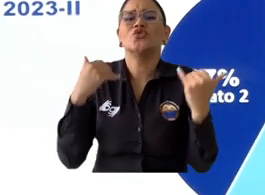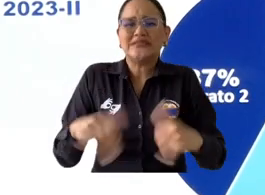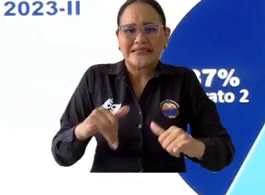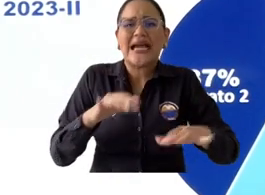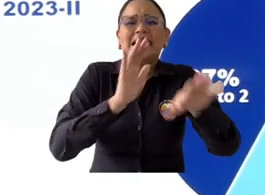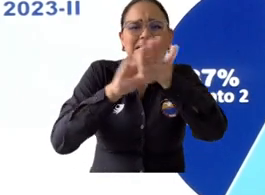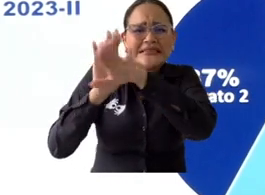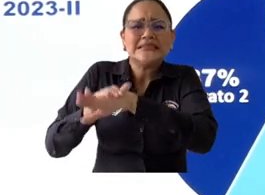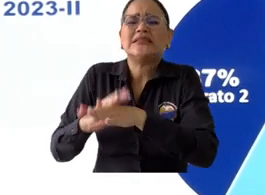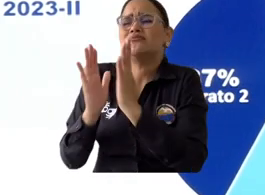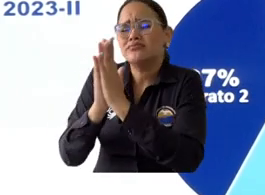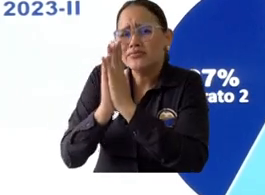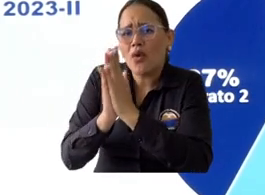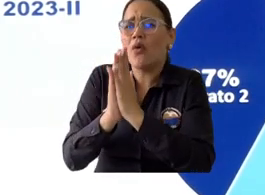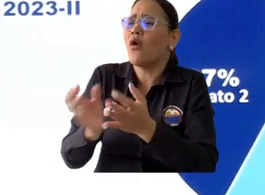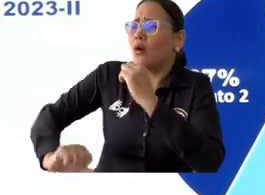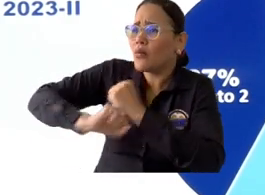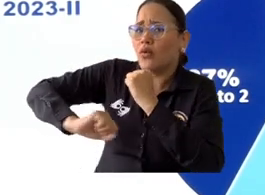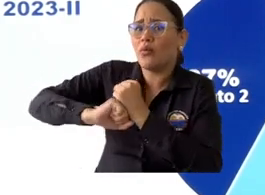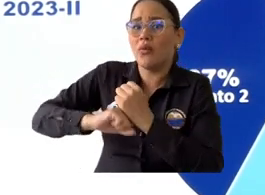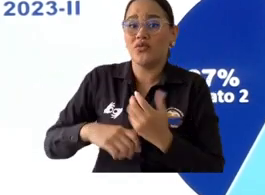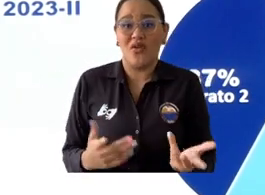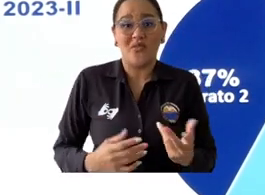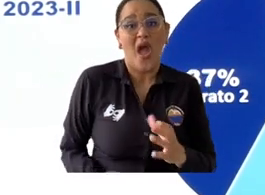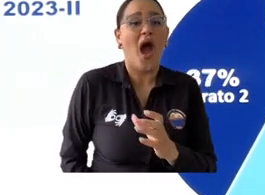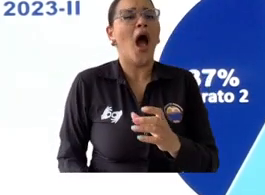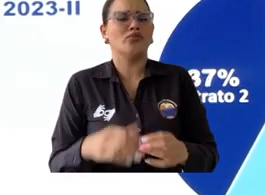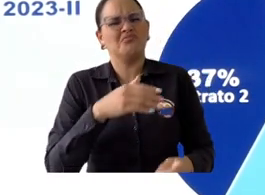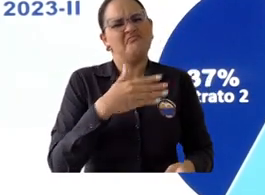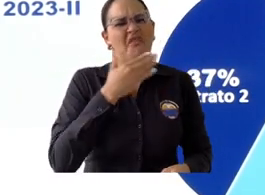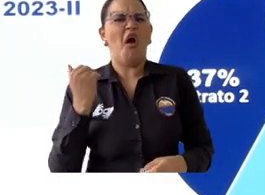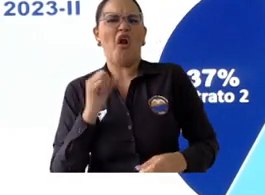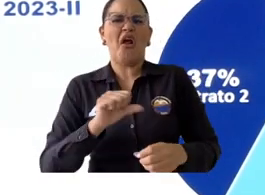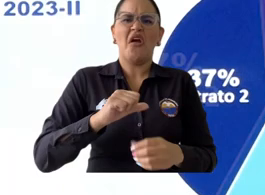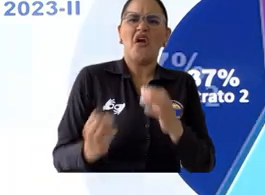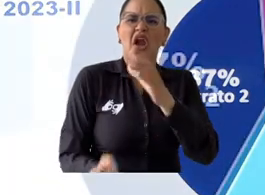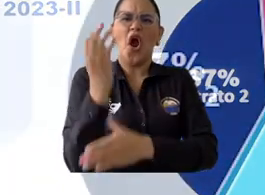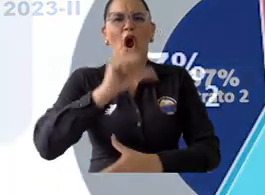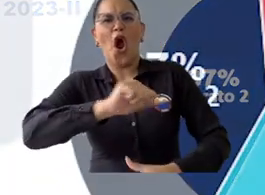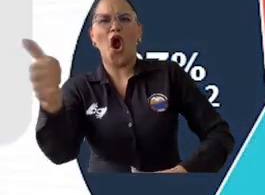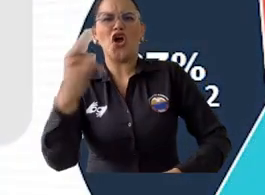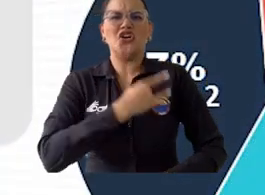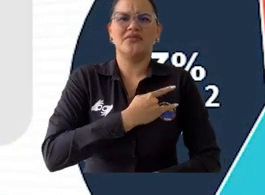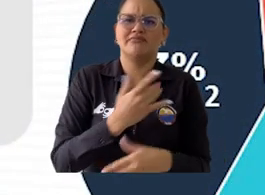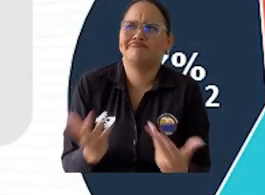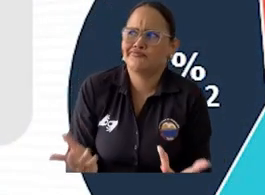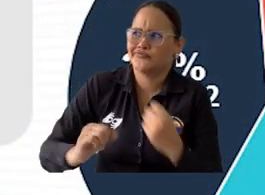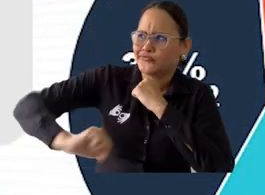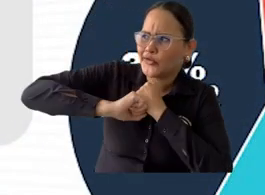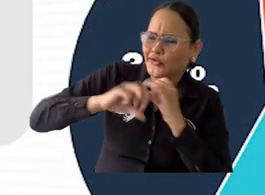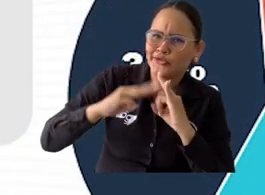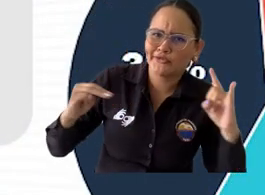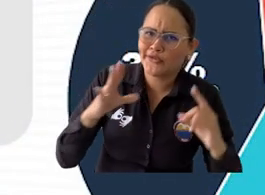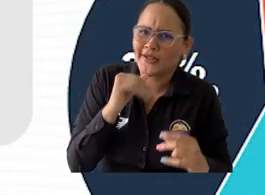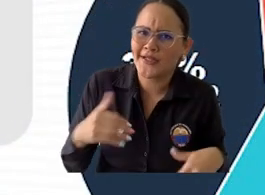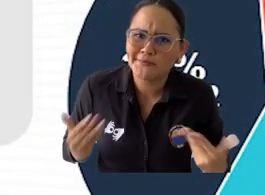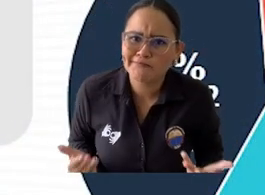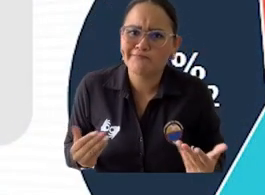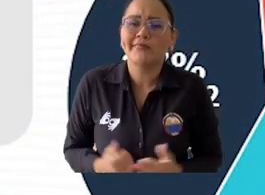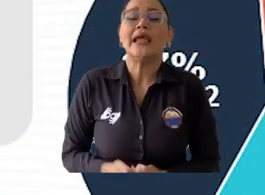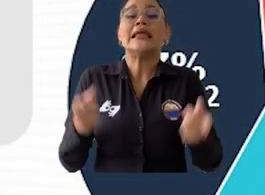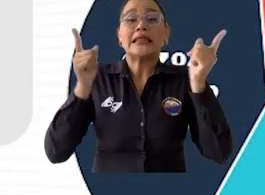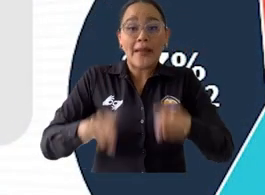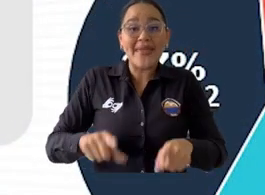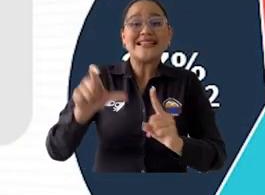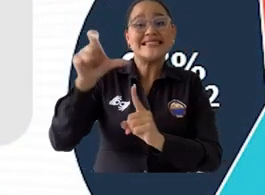otra universidad que está muy bien pero no ayuda ni tiene en cuenta a los jóvenes de Santa Marta. Ciénaga es un 7% que le hemos insistido y